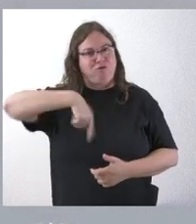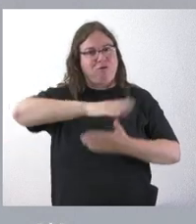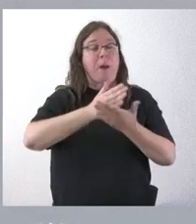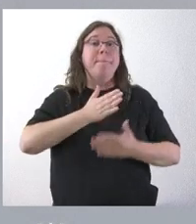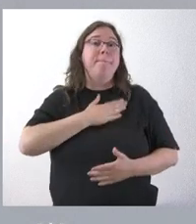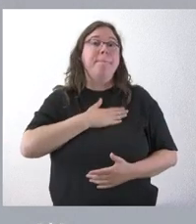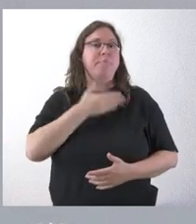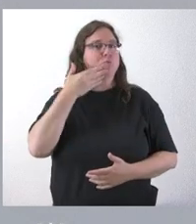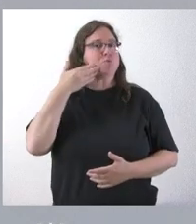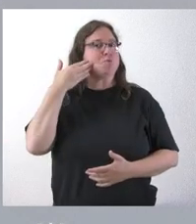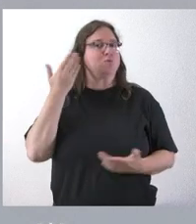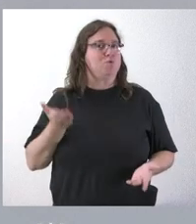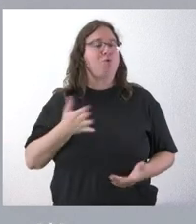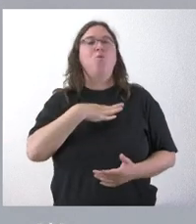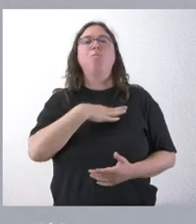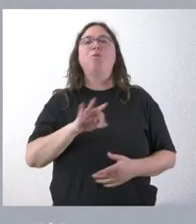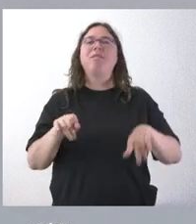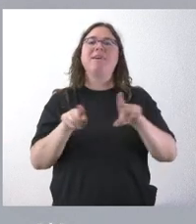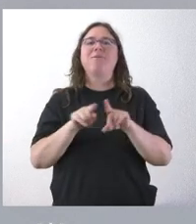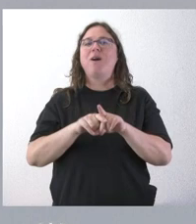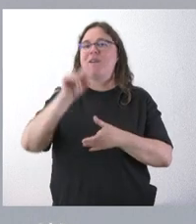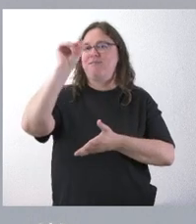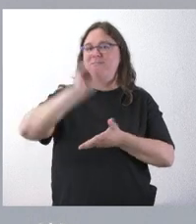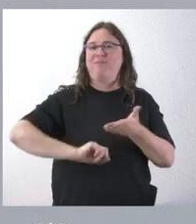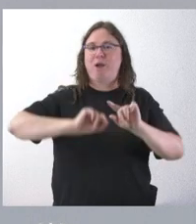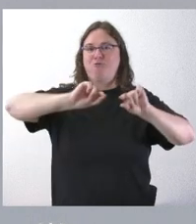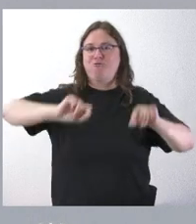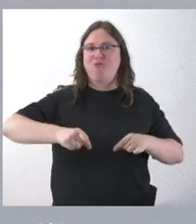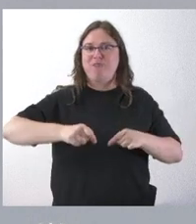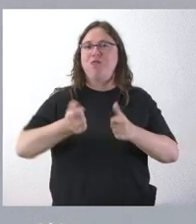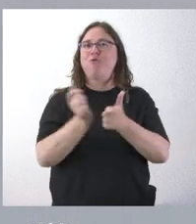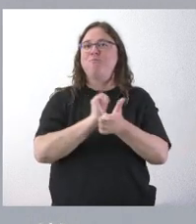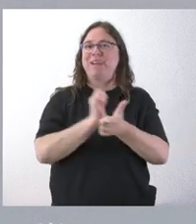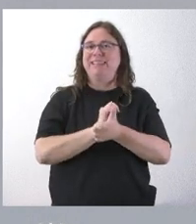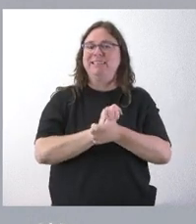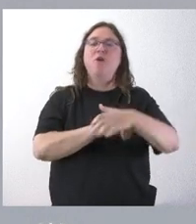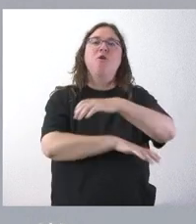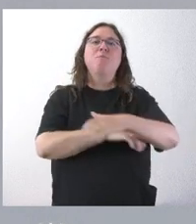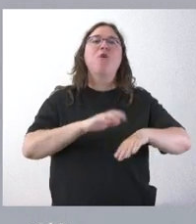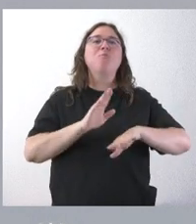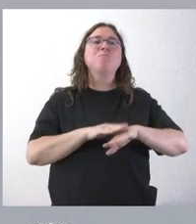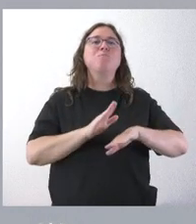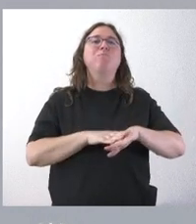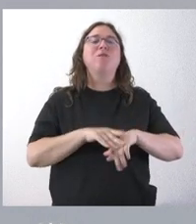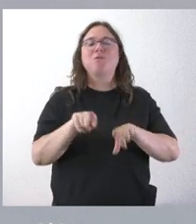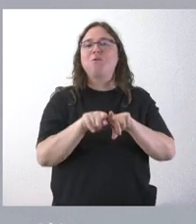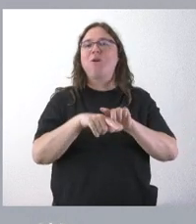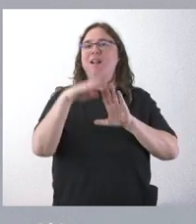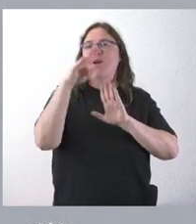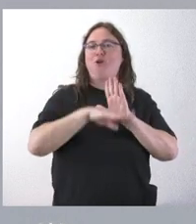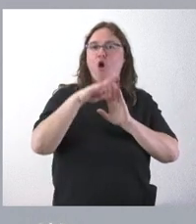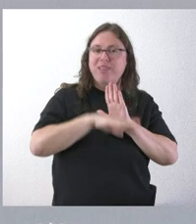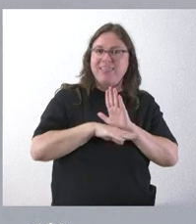un privilegio poder firmar este tipo de contratos de préstamo con el Banco Europeo de Inversiones, porque, lógicamente, las condiciones de estos